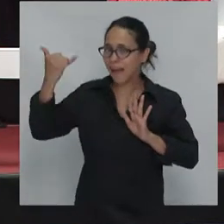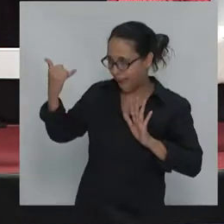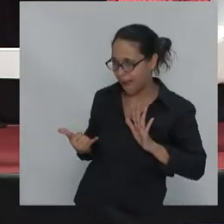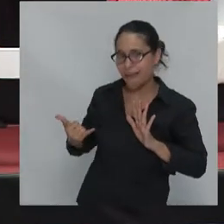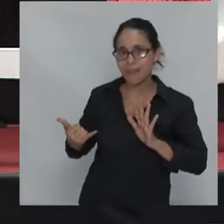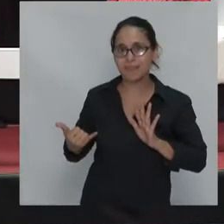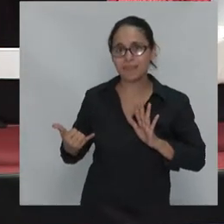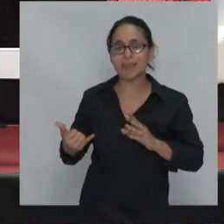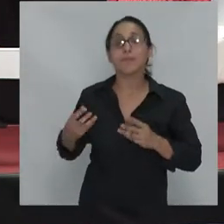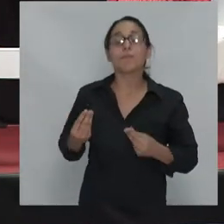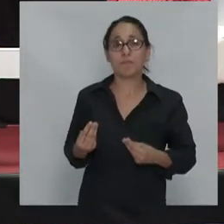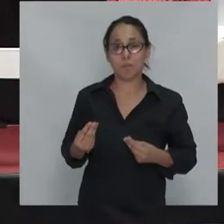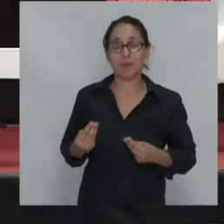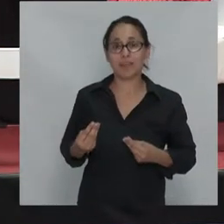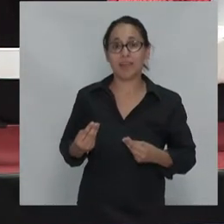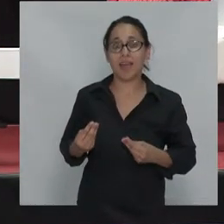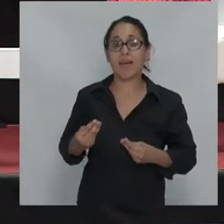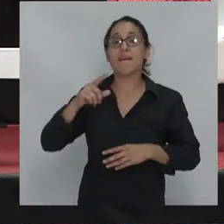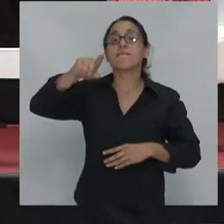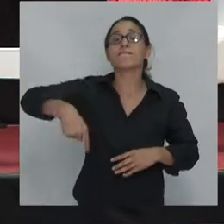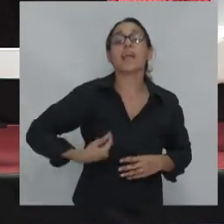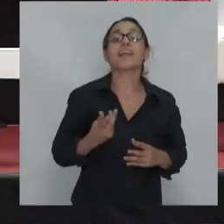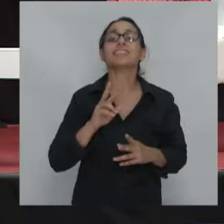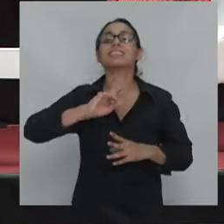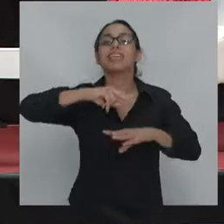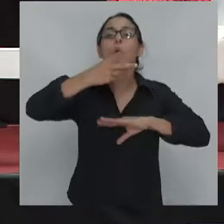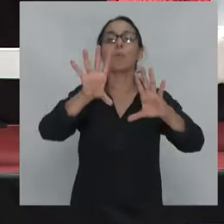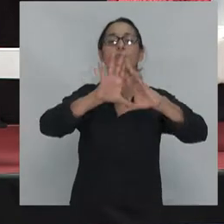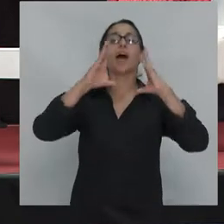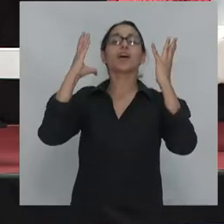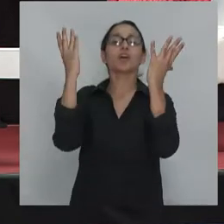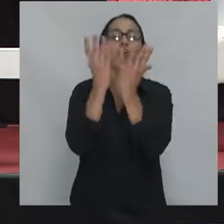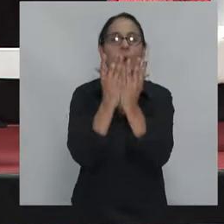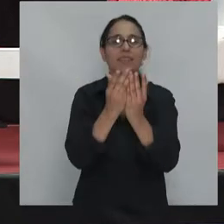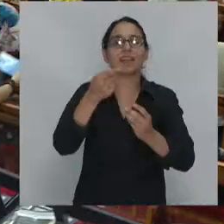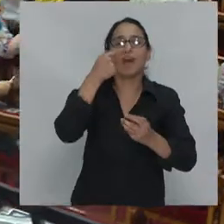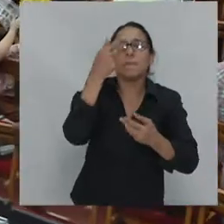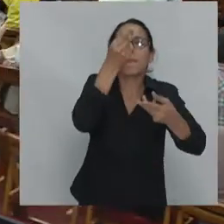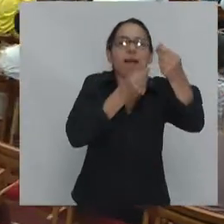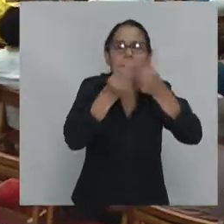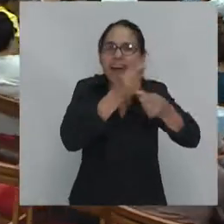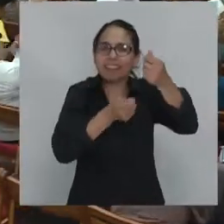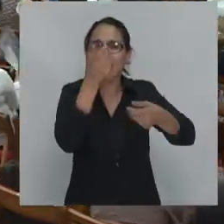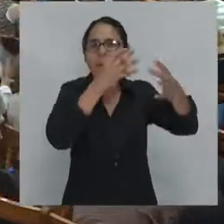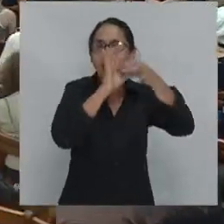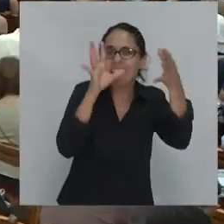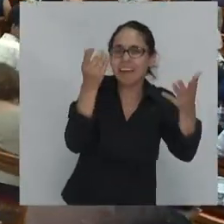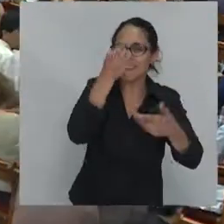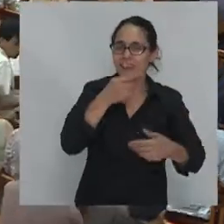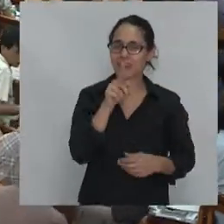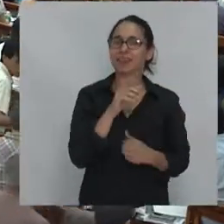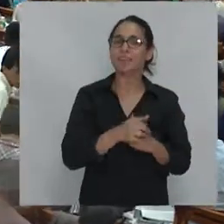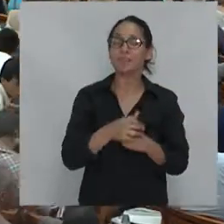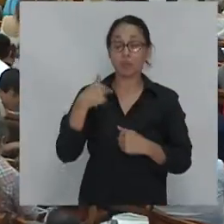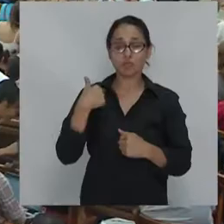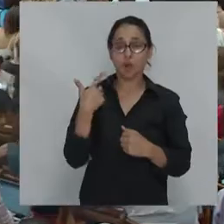los efectos de la segunda globalización, la globalización neoliberal. Bueno, en mi trabajo,